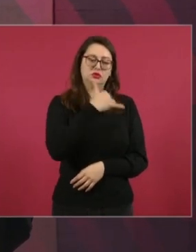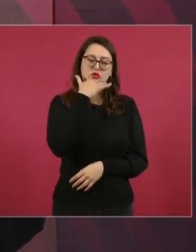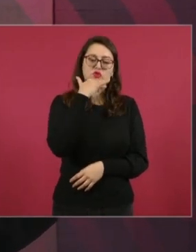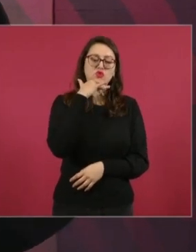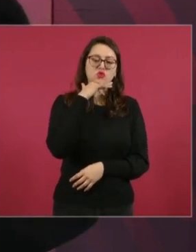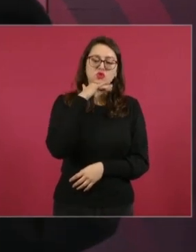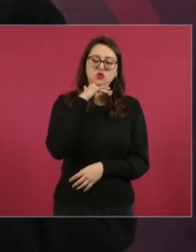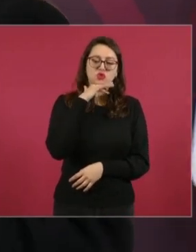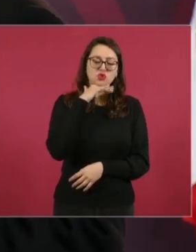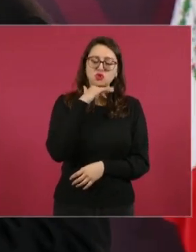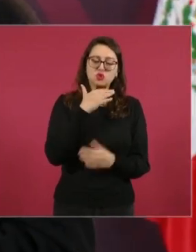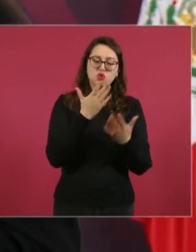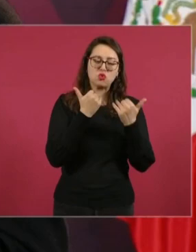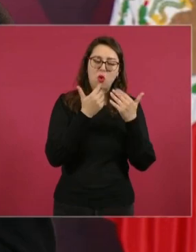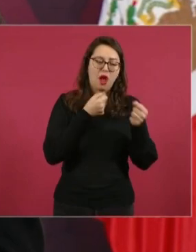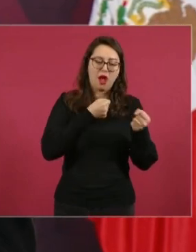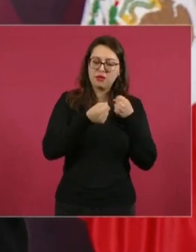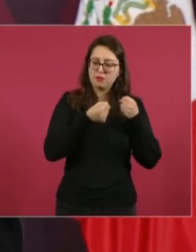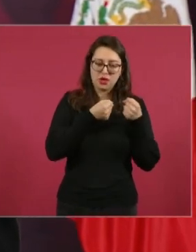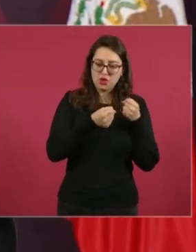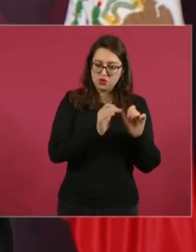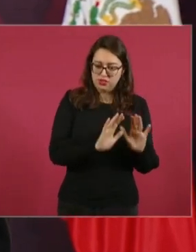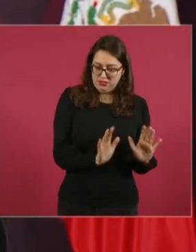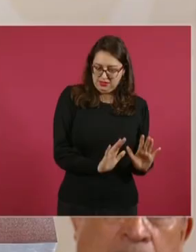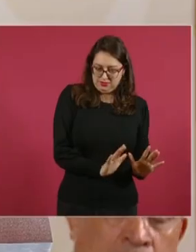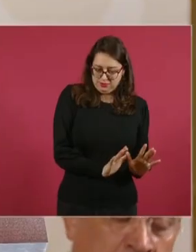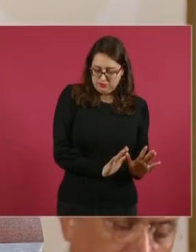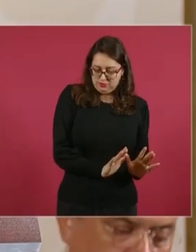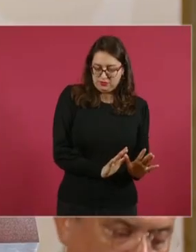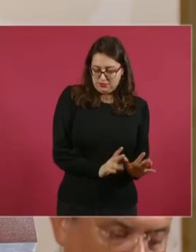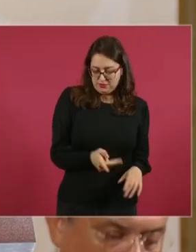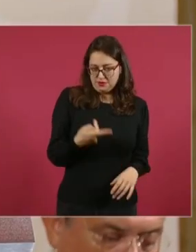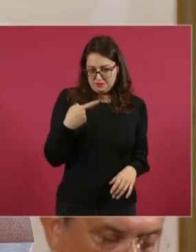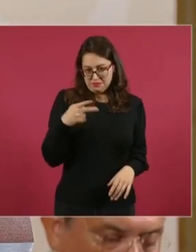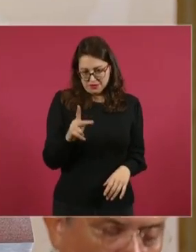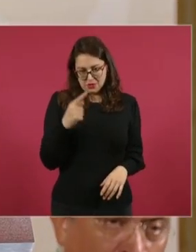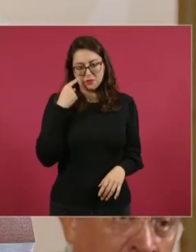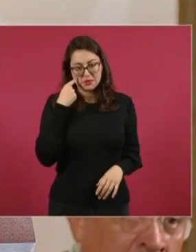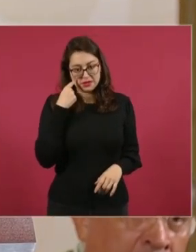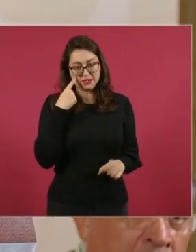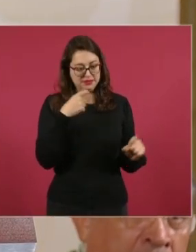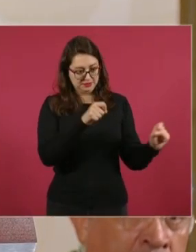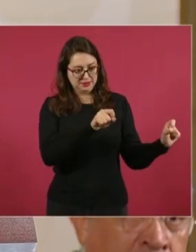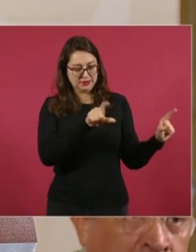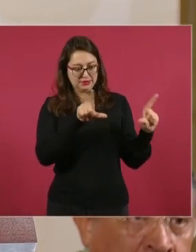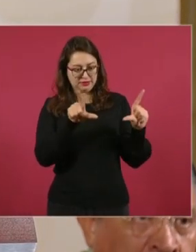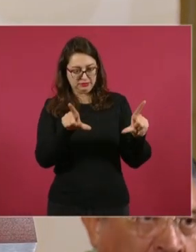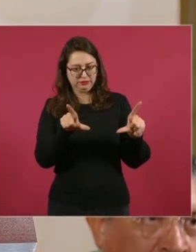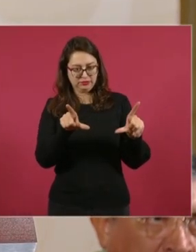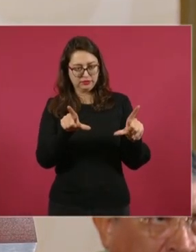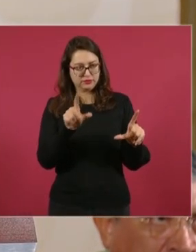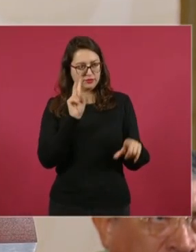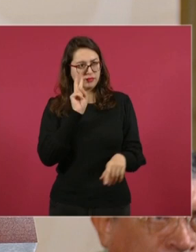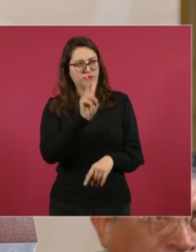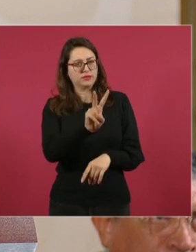Pero para que vean qué es el periodismo